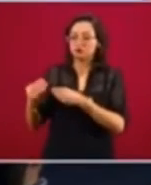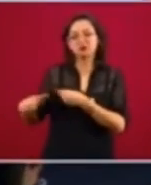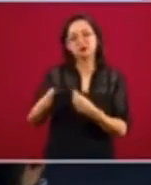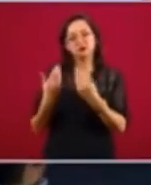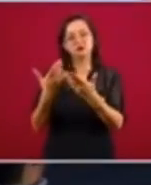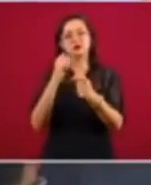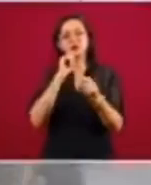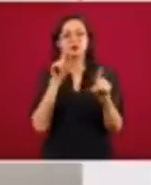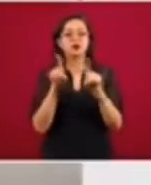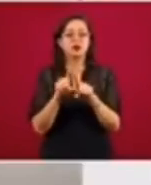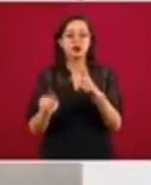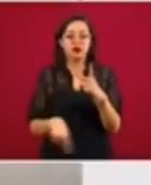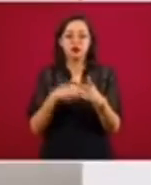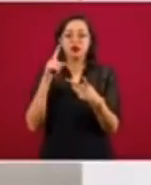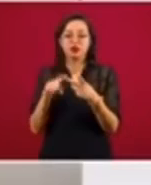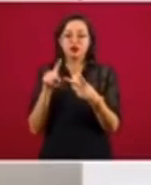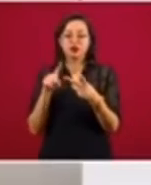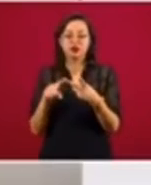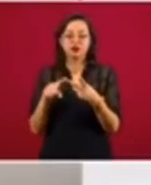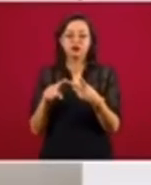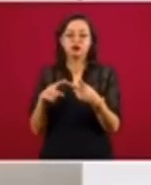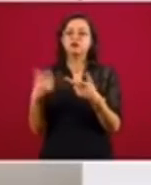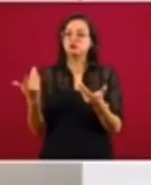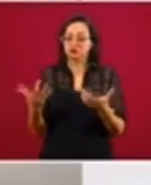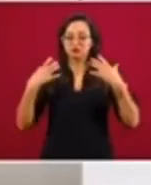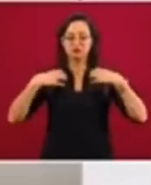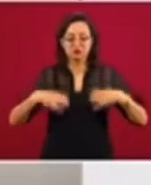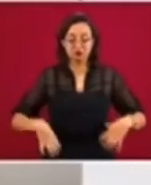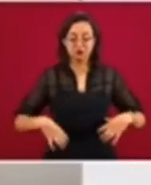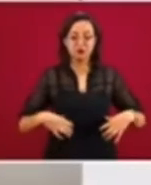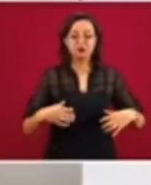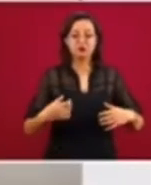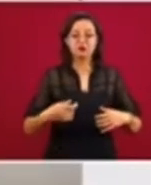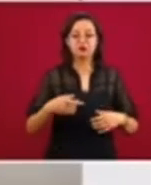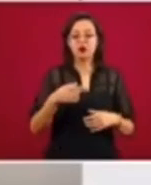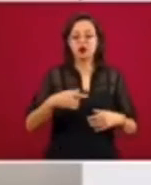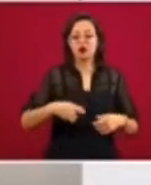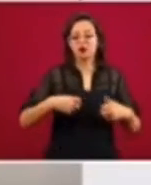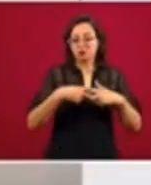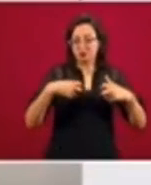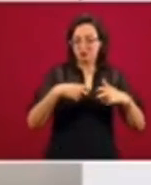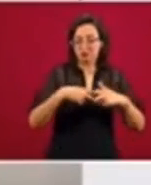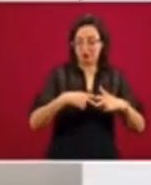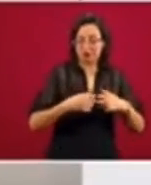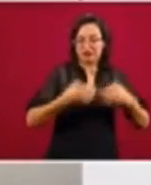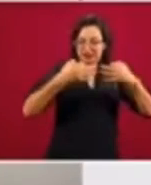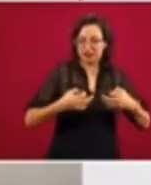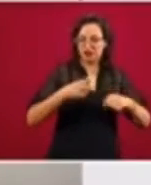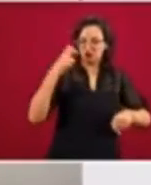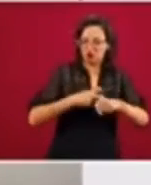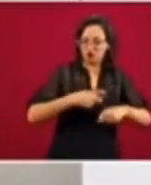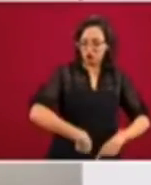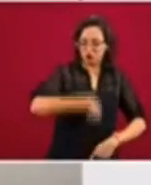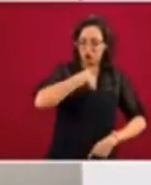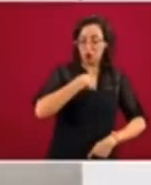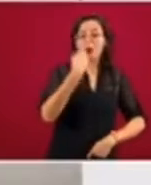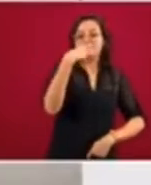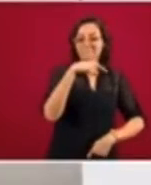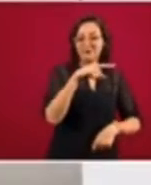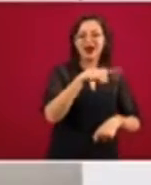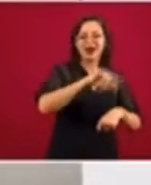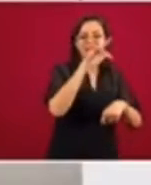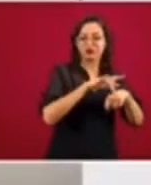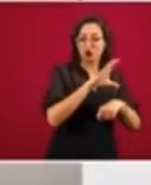Asimismo, se les ha enviado y se les seguirá enviando batas impermeables de polipropileno. Estas batas sí están destinadas para el uso personal de salud